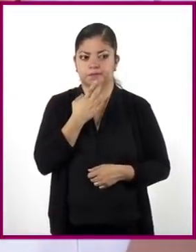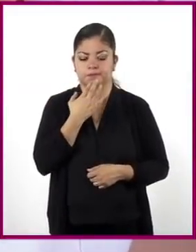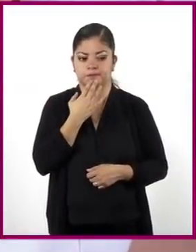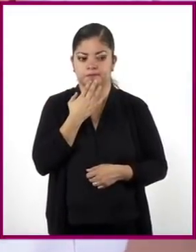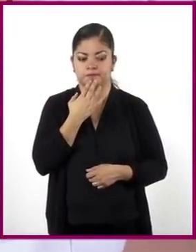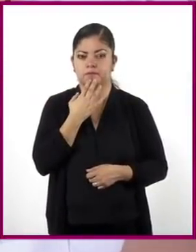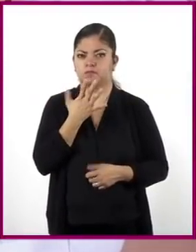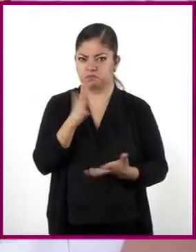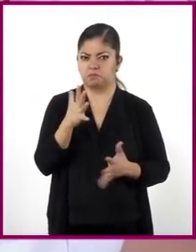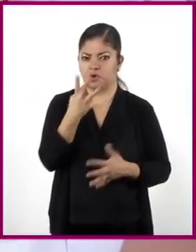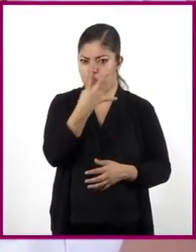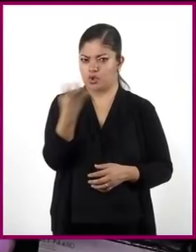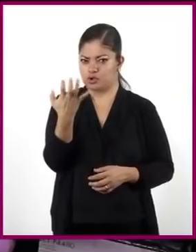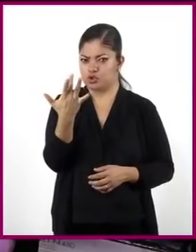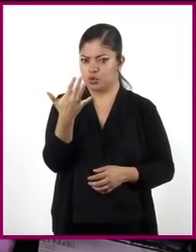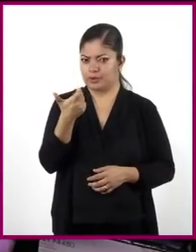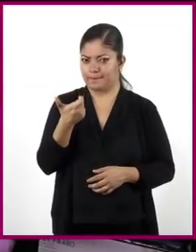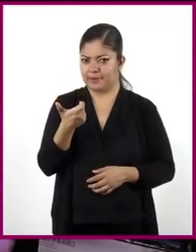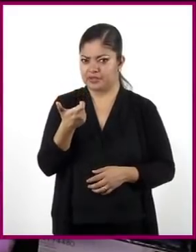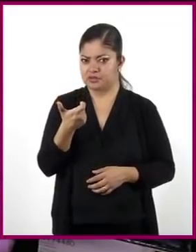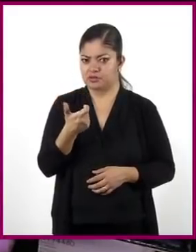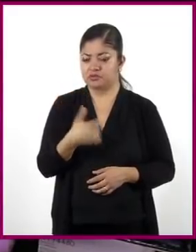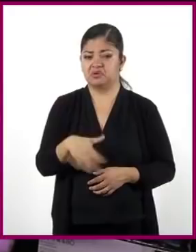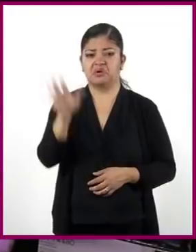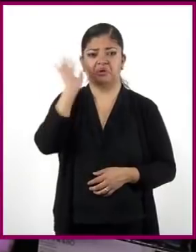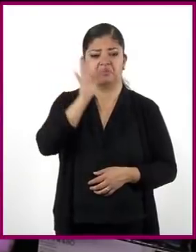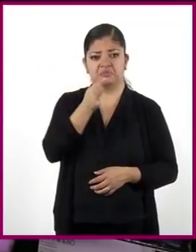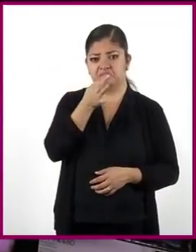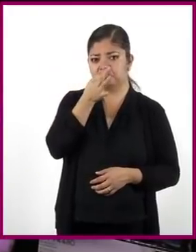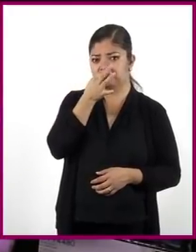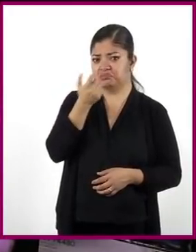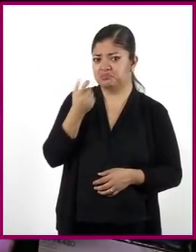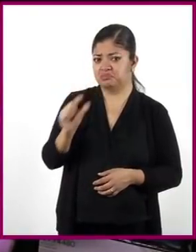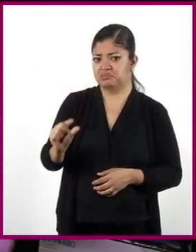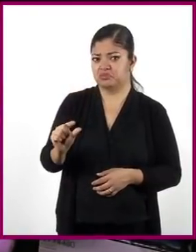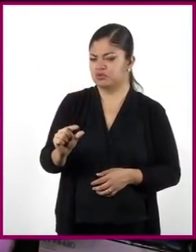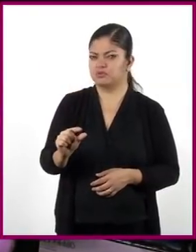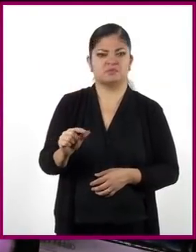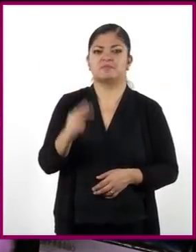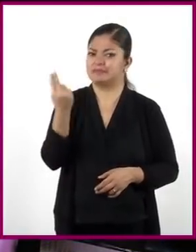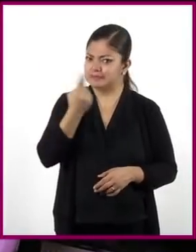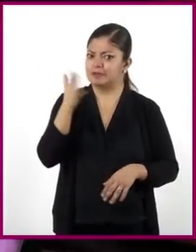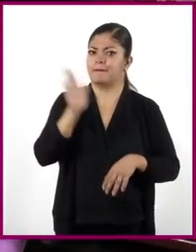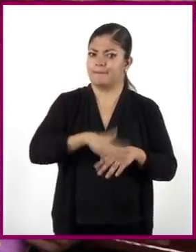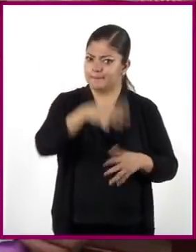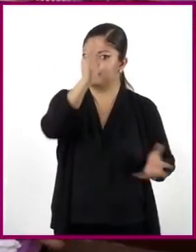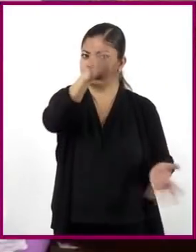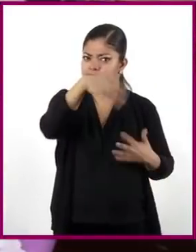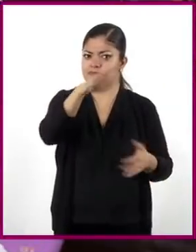Cerca de 450 pesos. Uy, es muy poco. Hay que recolectar más.